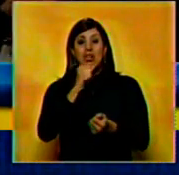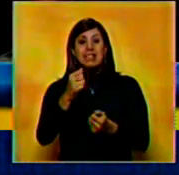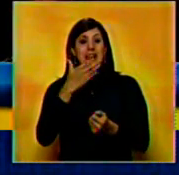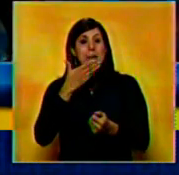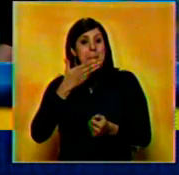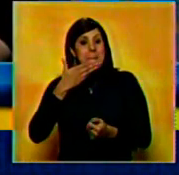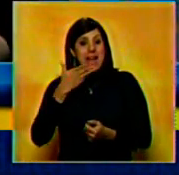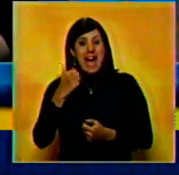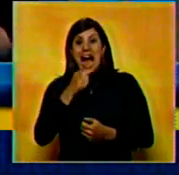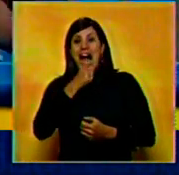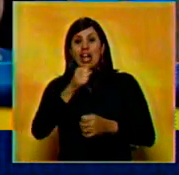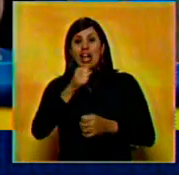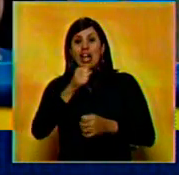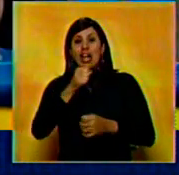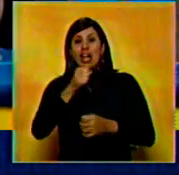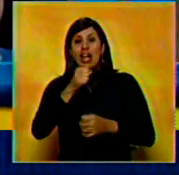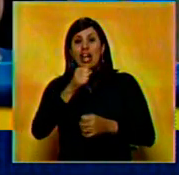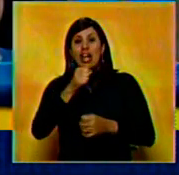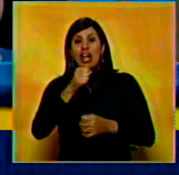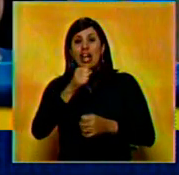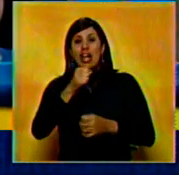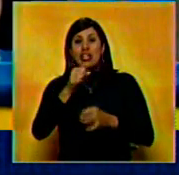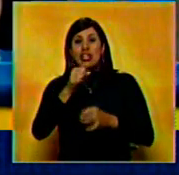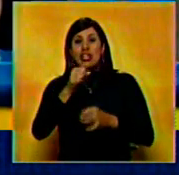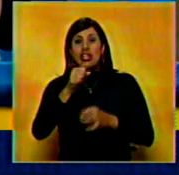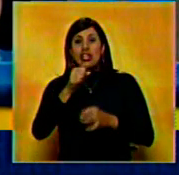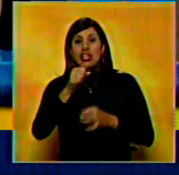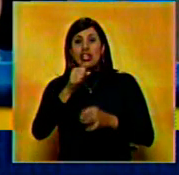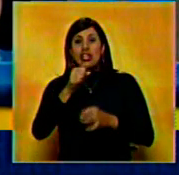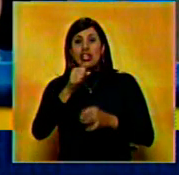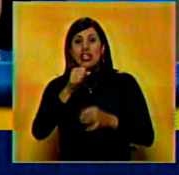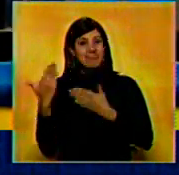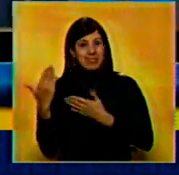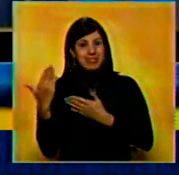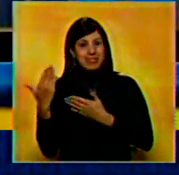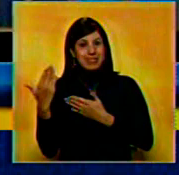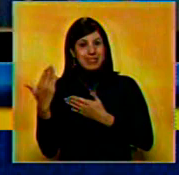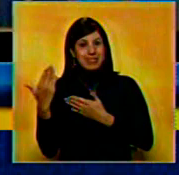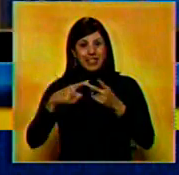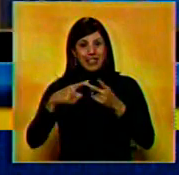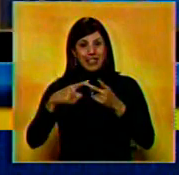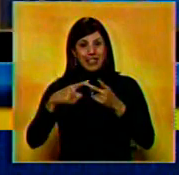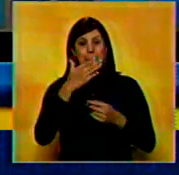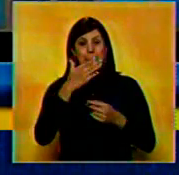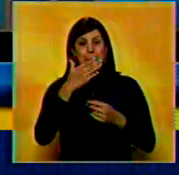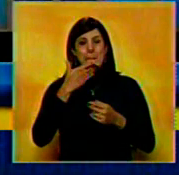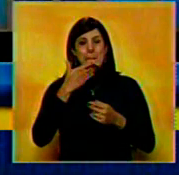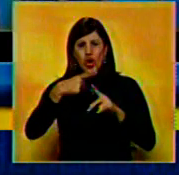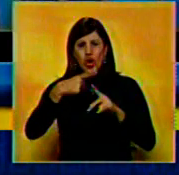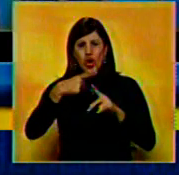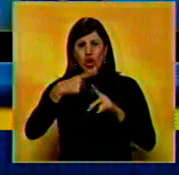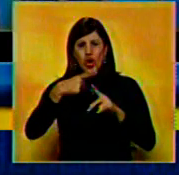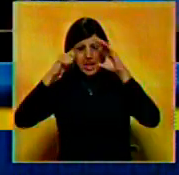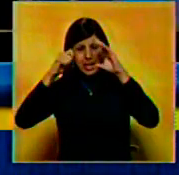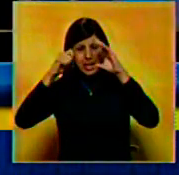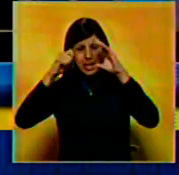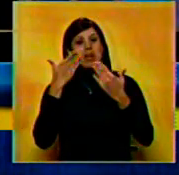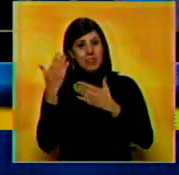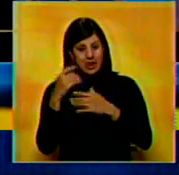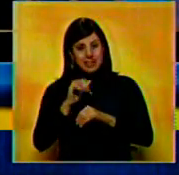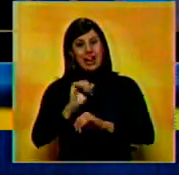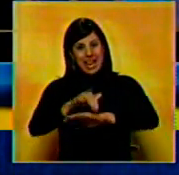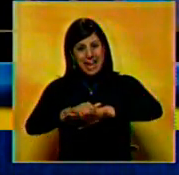Banda Sonora y Mejor Canción Original fueron para Michael D'Anna por Life of P y para la